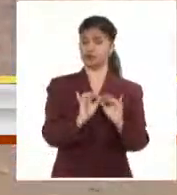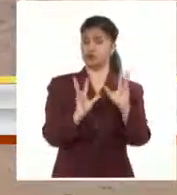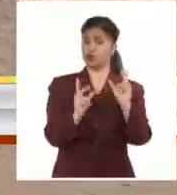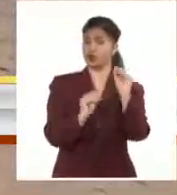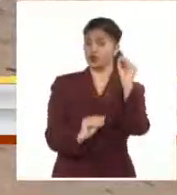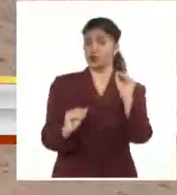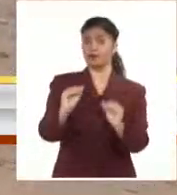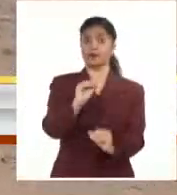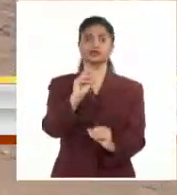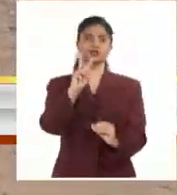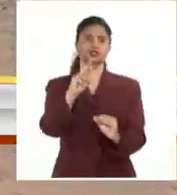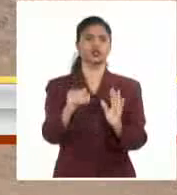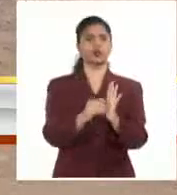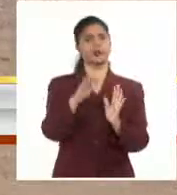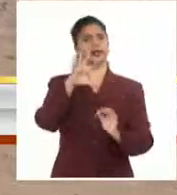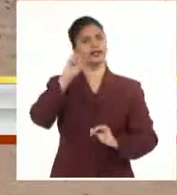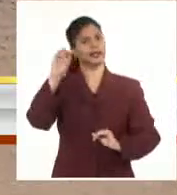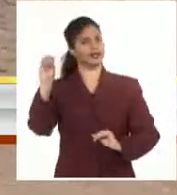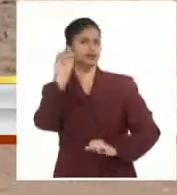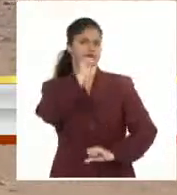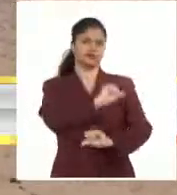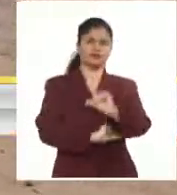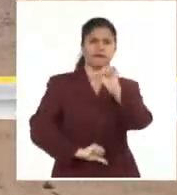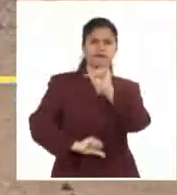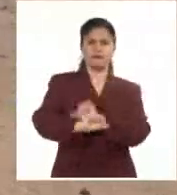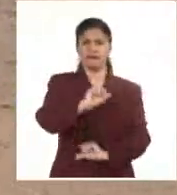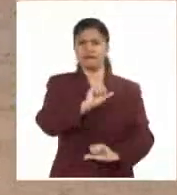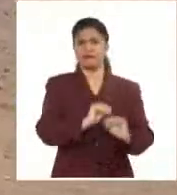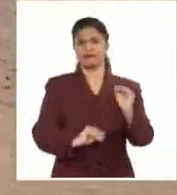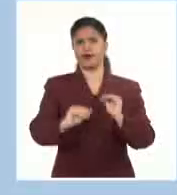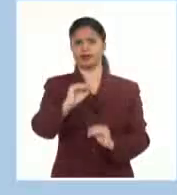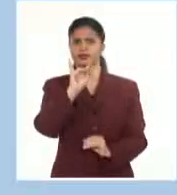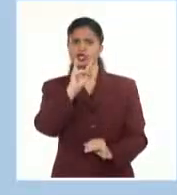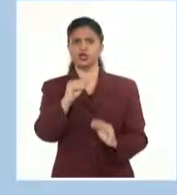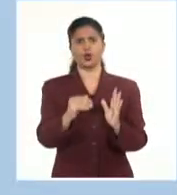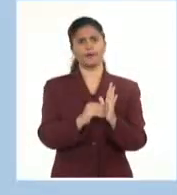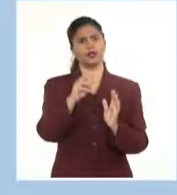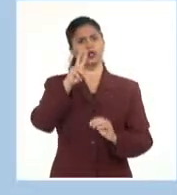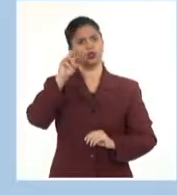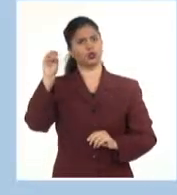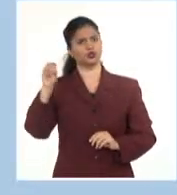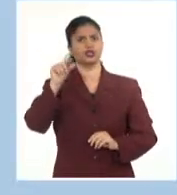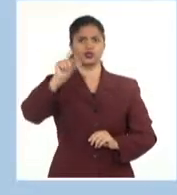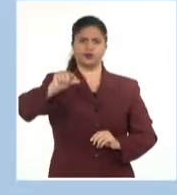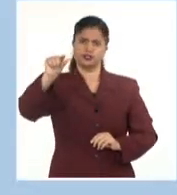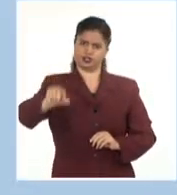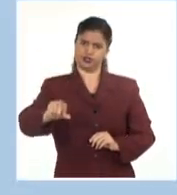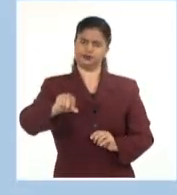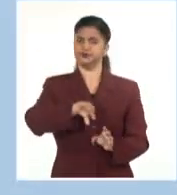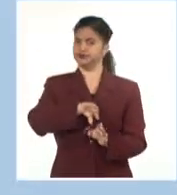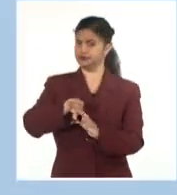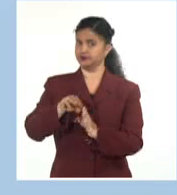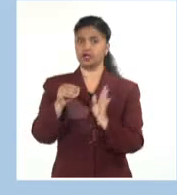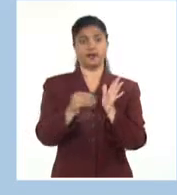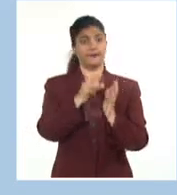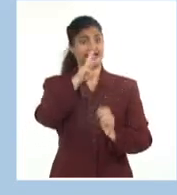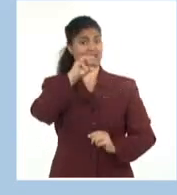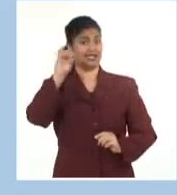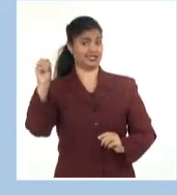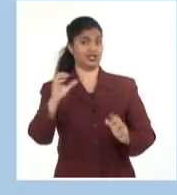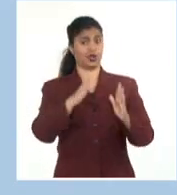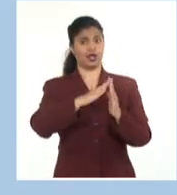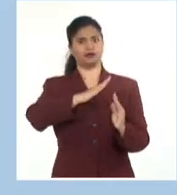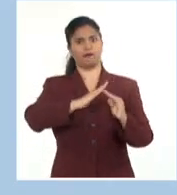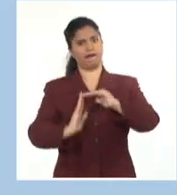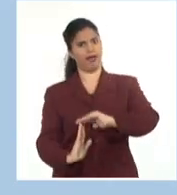los 2.500 y más de 9.200 personas resultaron heridas. Se supo además que casi 1.300 viviendas están dañadas